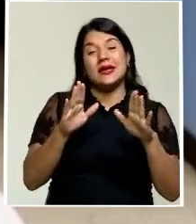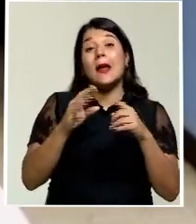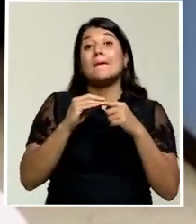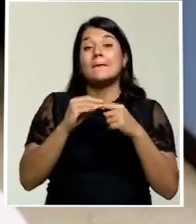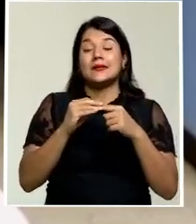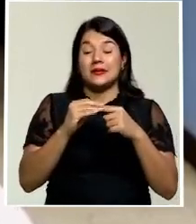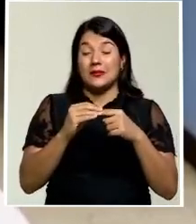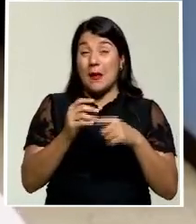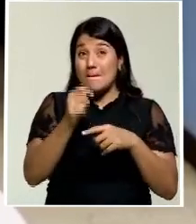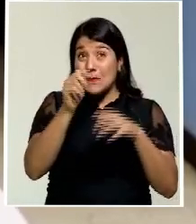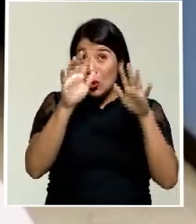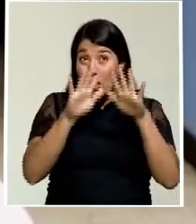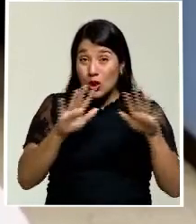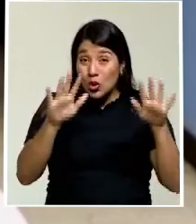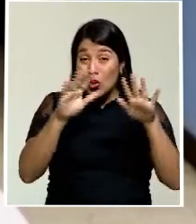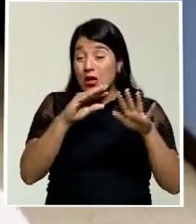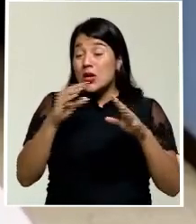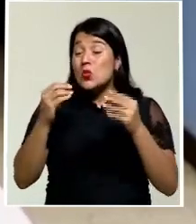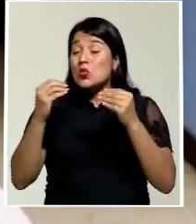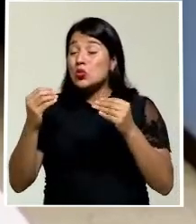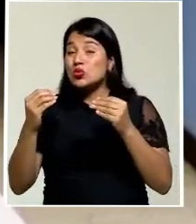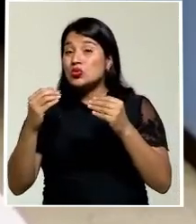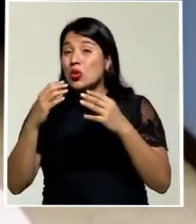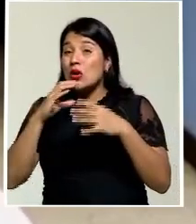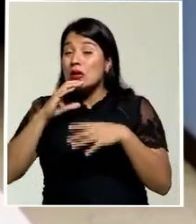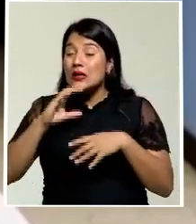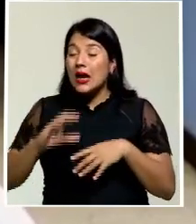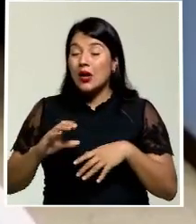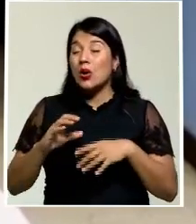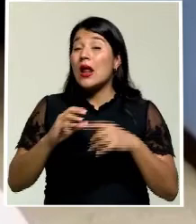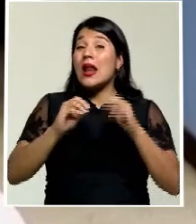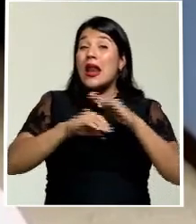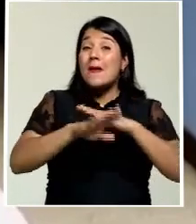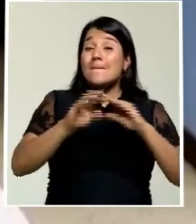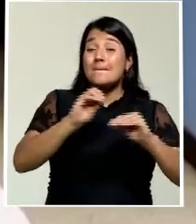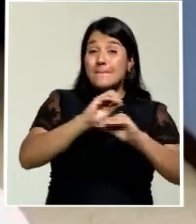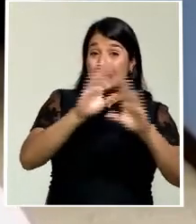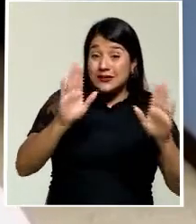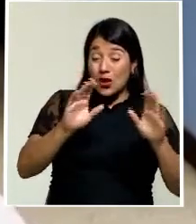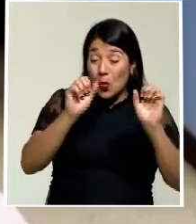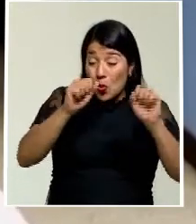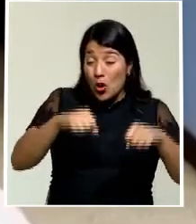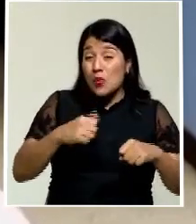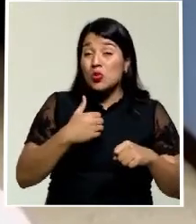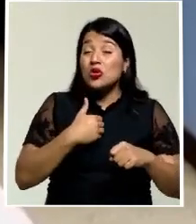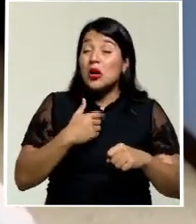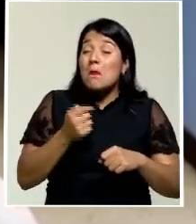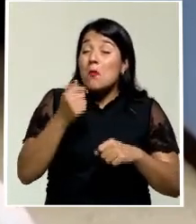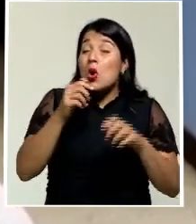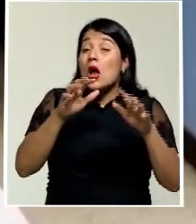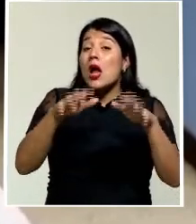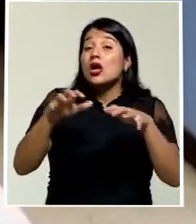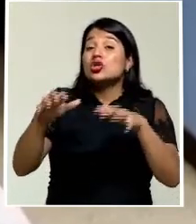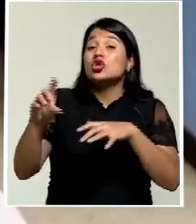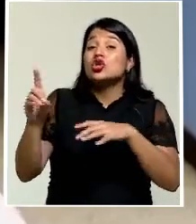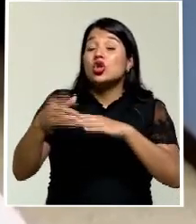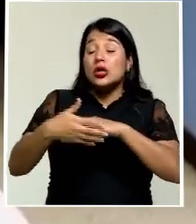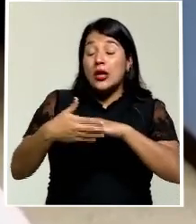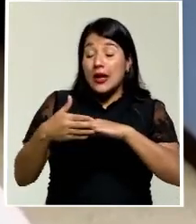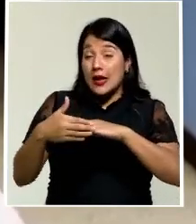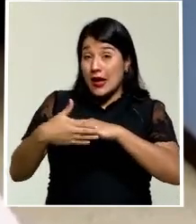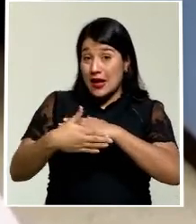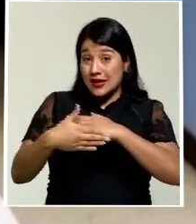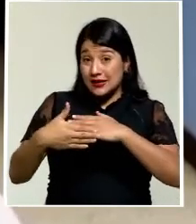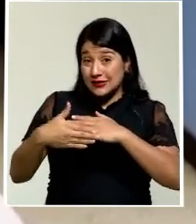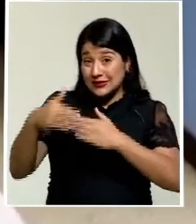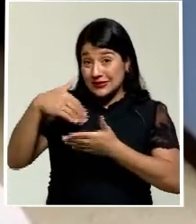de poca nubosidad, mucho calentamiento. Mañana en particular podemos tener algunos eventos de lluvias costeras en el Pacífico Central y el